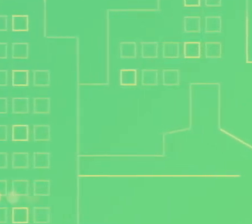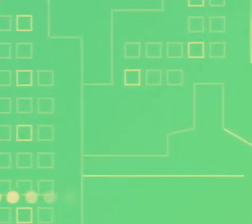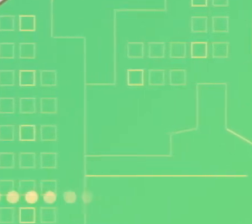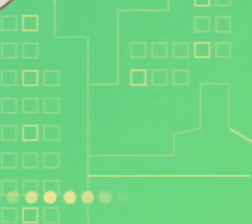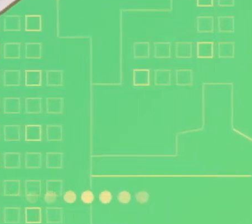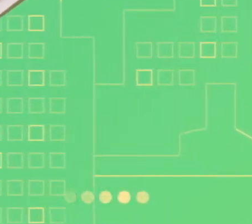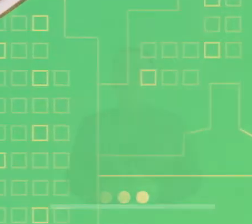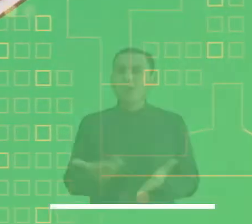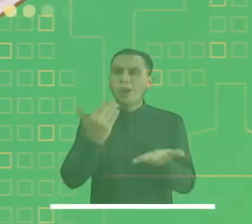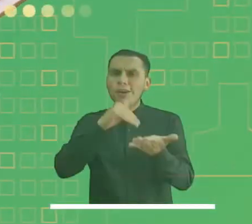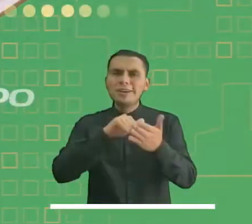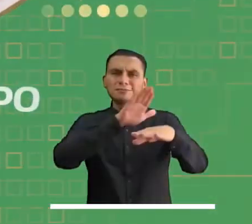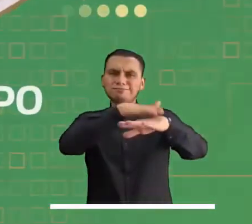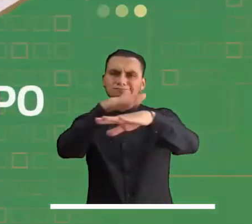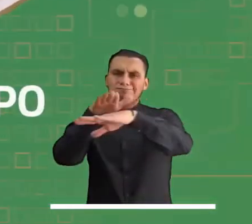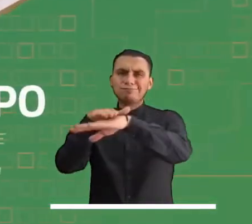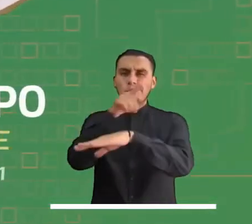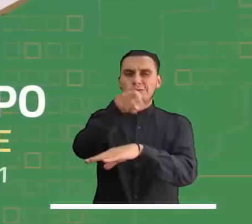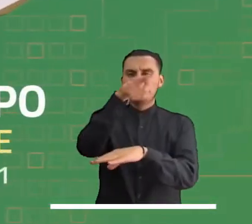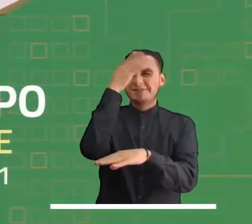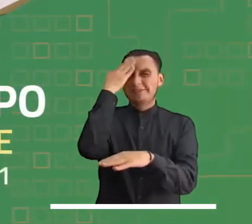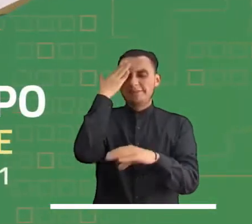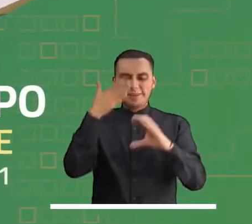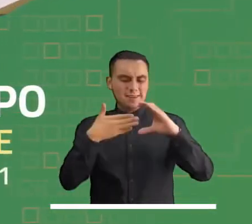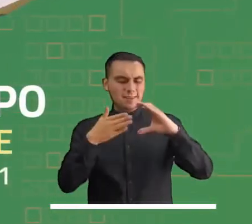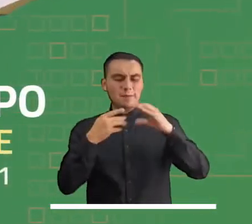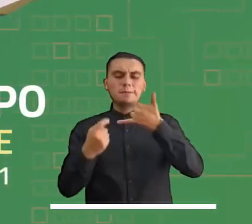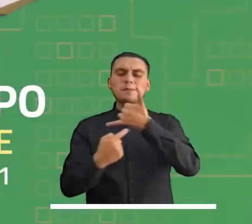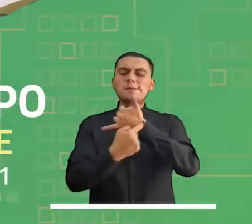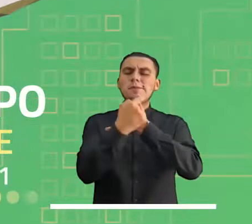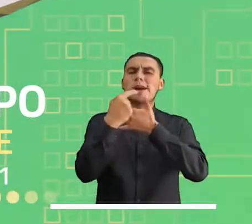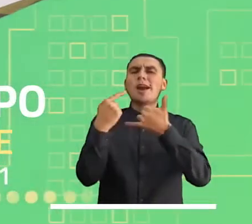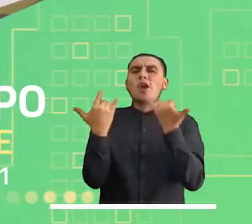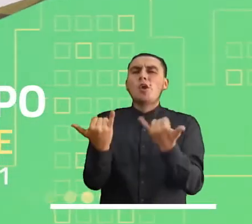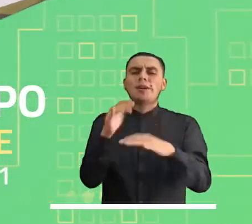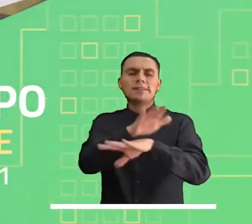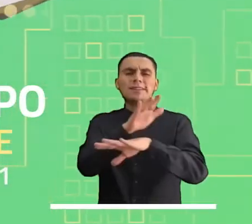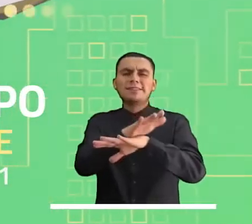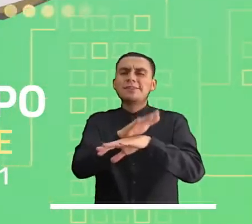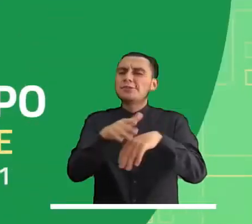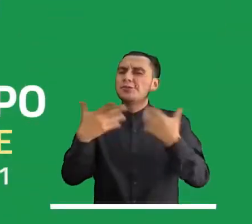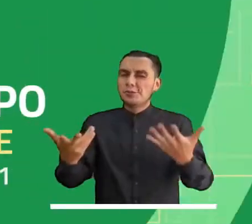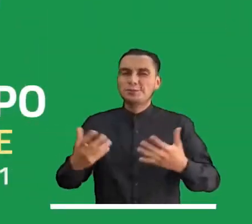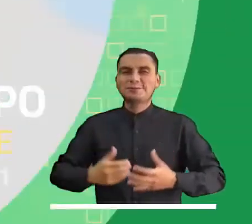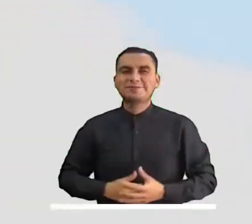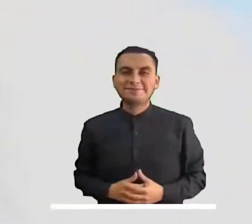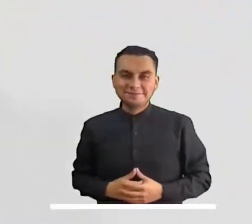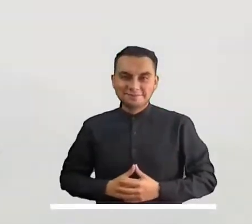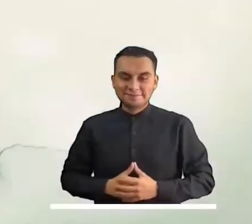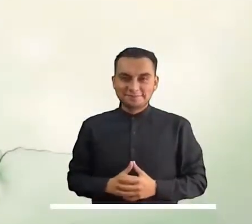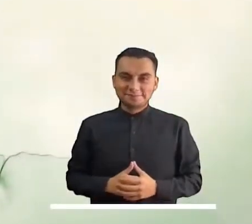Volvemos con ustedes para presentarles la información meteorológica de la tarde a lo largo y ancho del país.